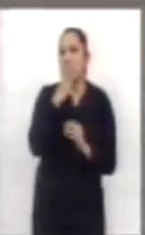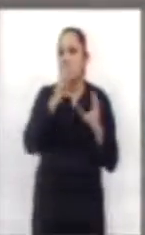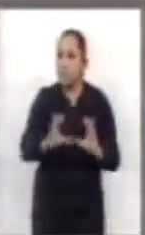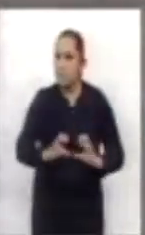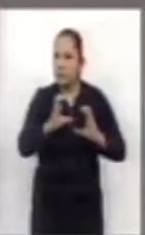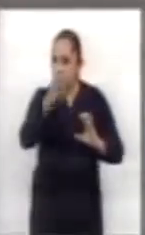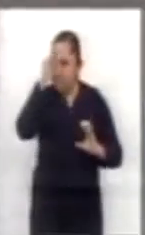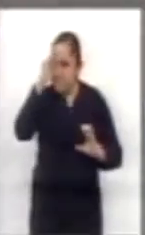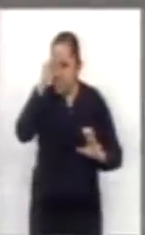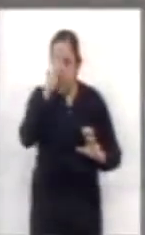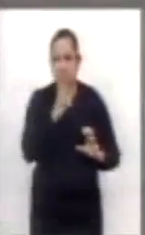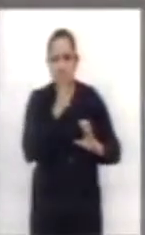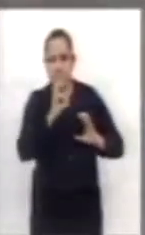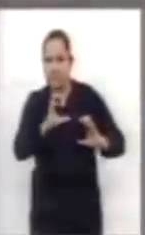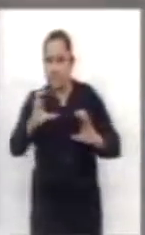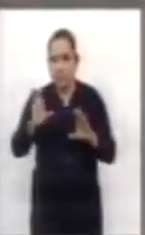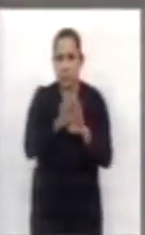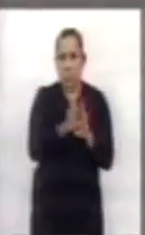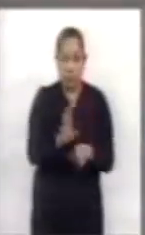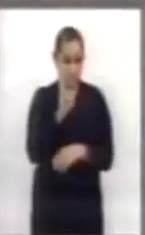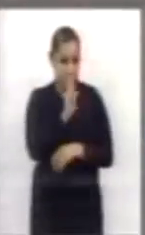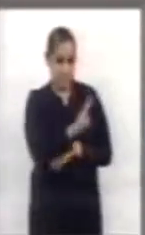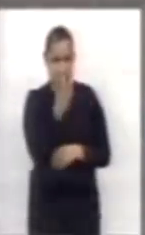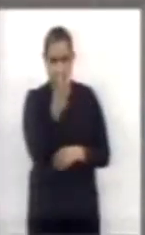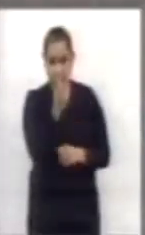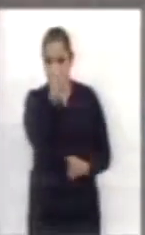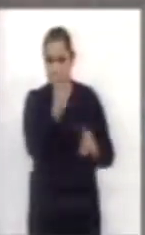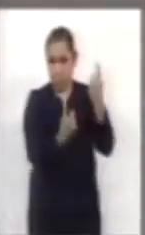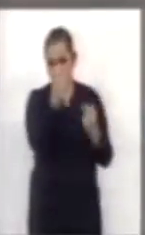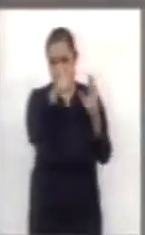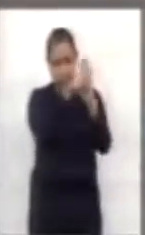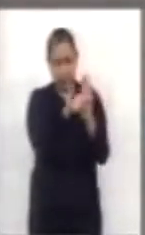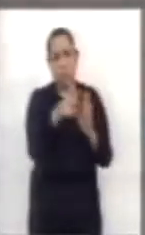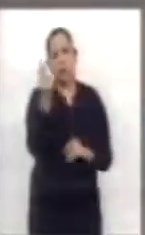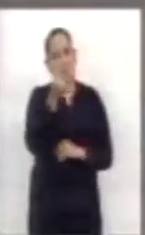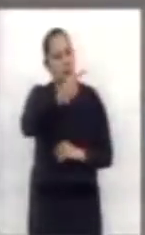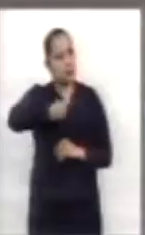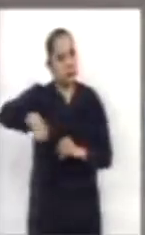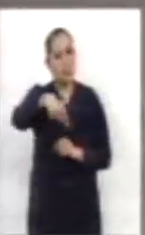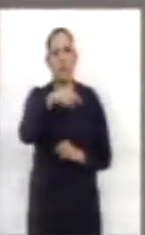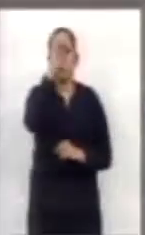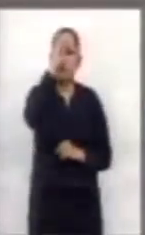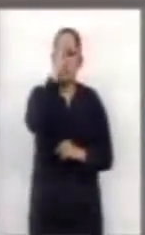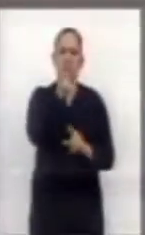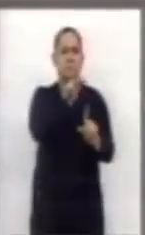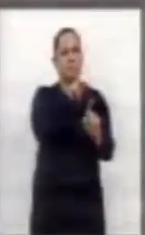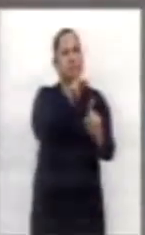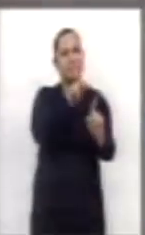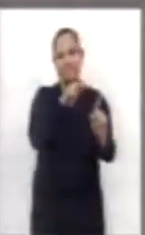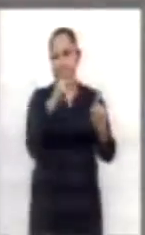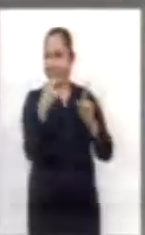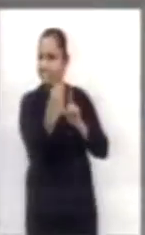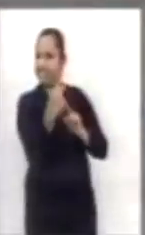acontecimientos, es necesario replantear nuestra manera de ver las cosas y de implementarlas.